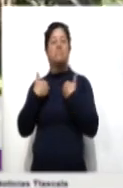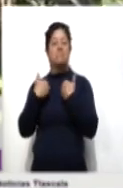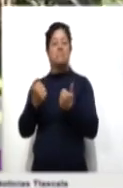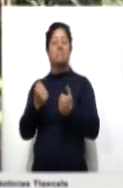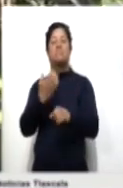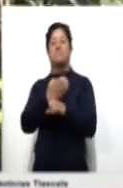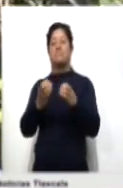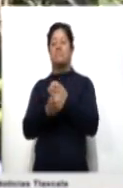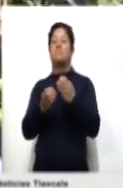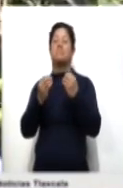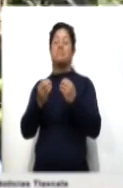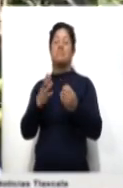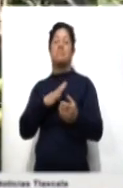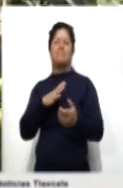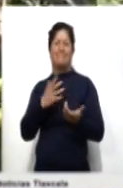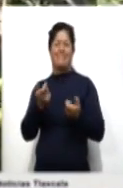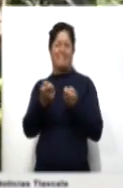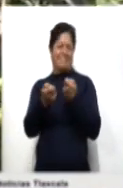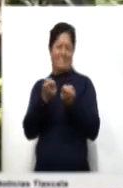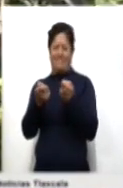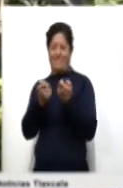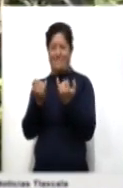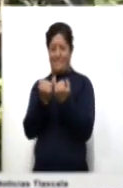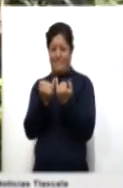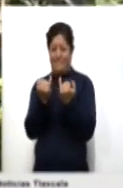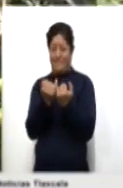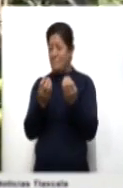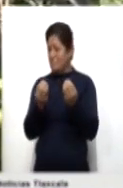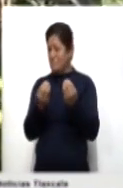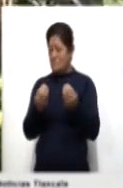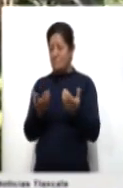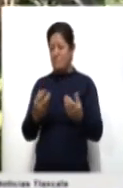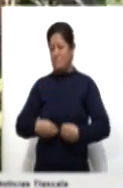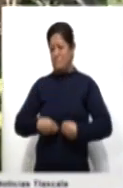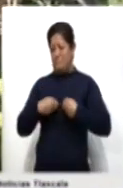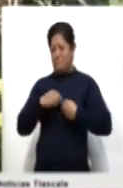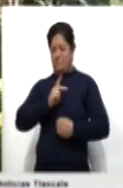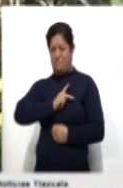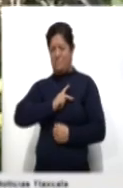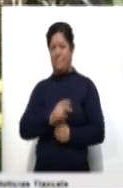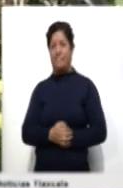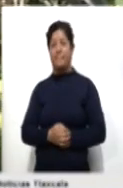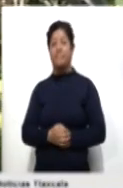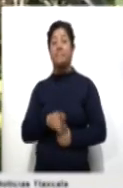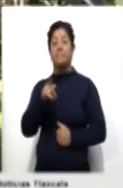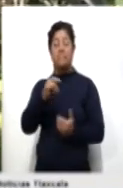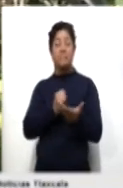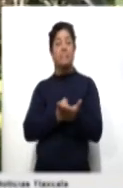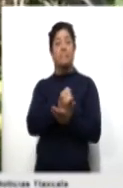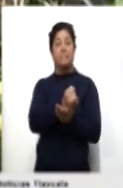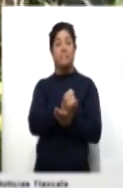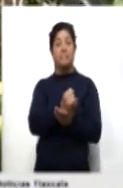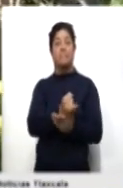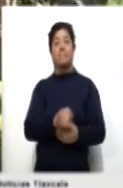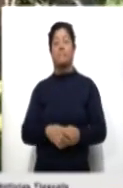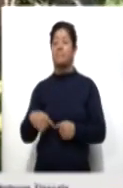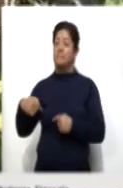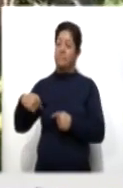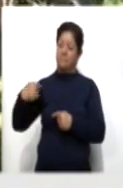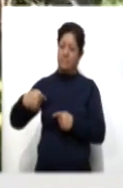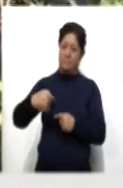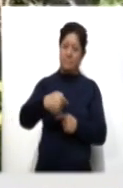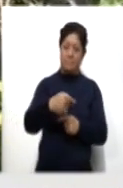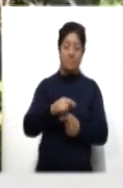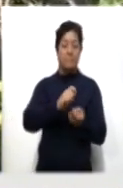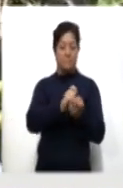cosas y a manejar mucho mejor muchas situaciones de la vida. Esto, si tú decides hacerlo constantemente, pues